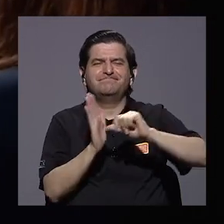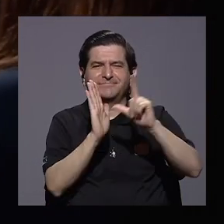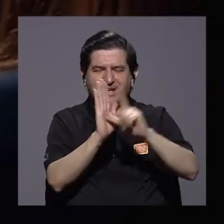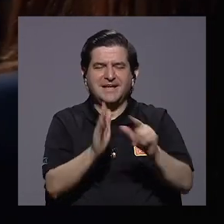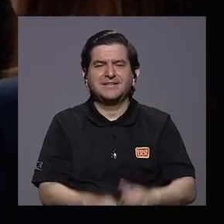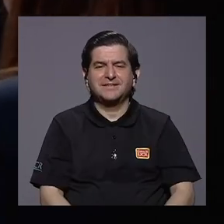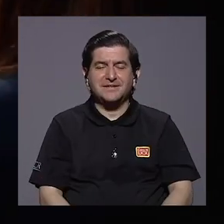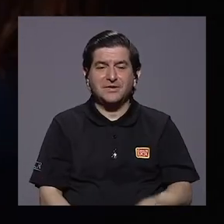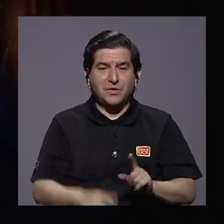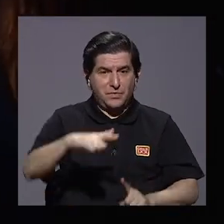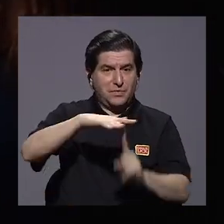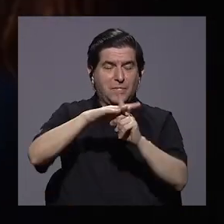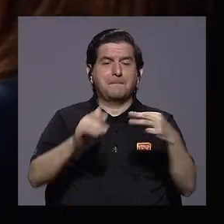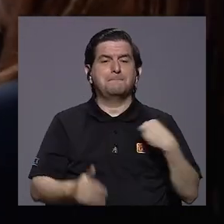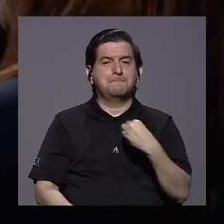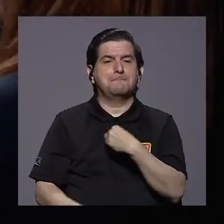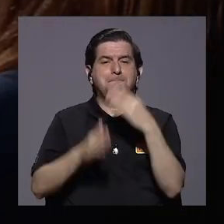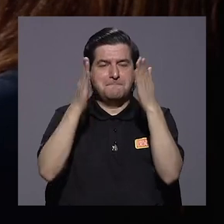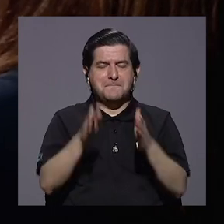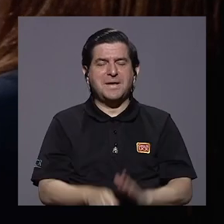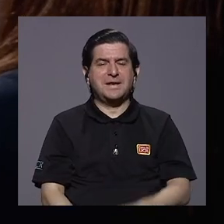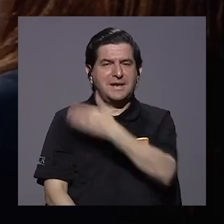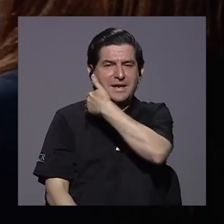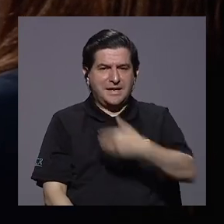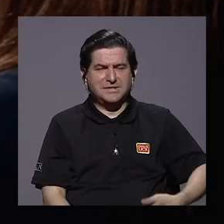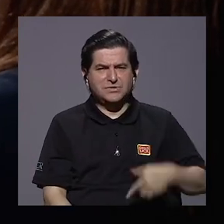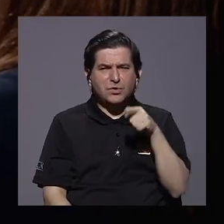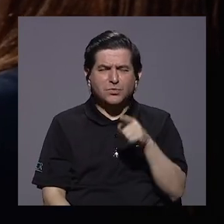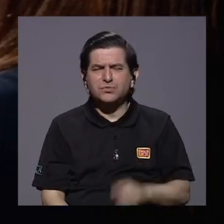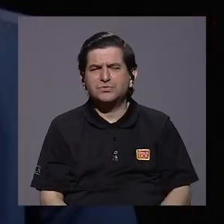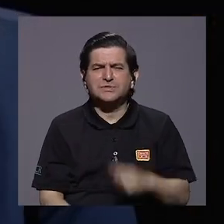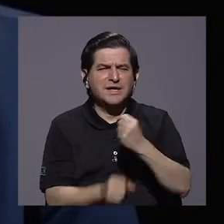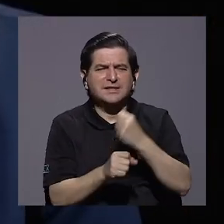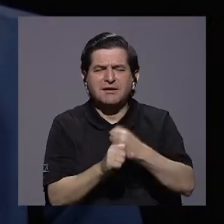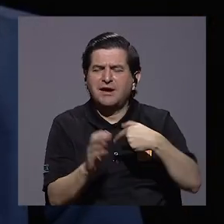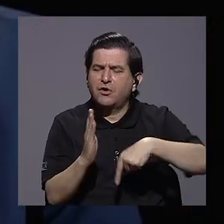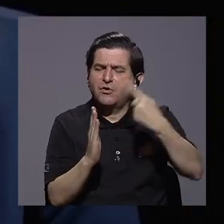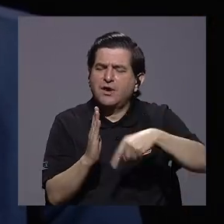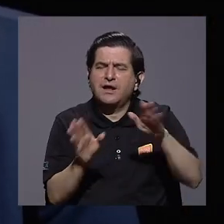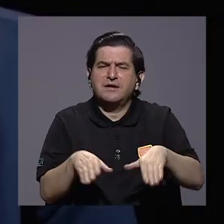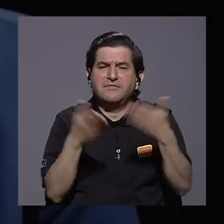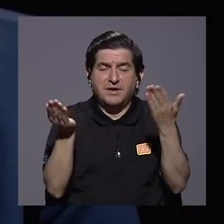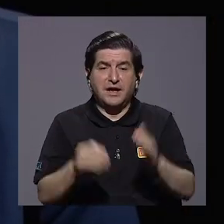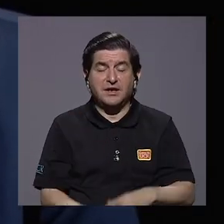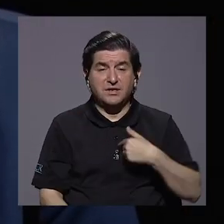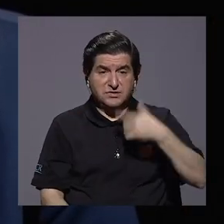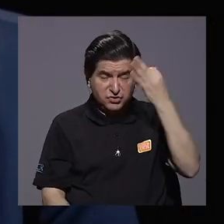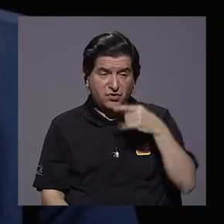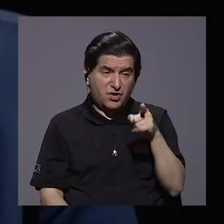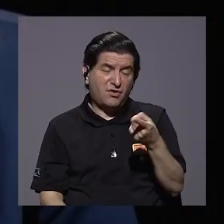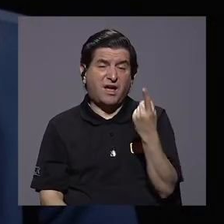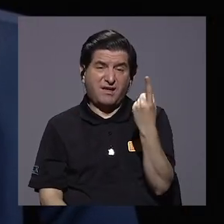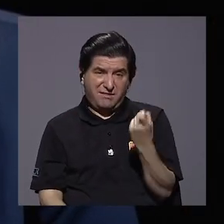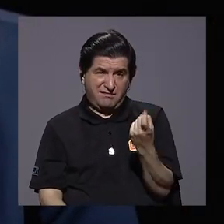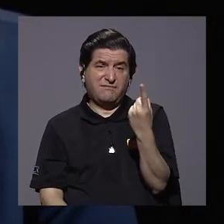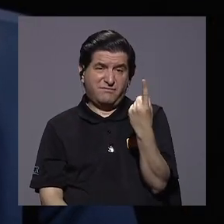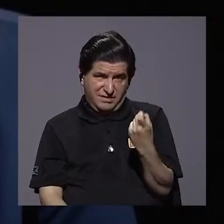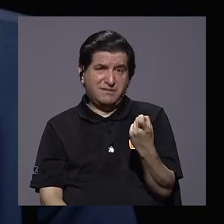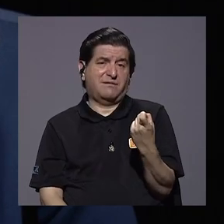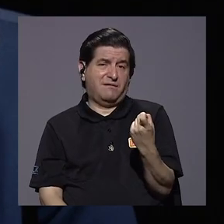de la presencia. ¿Cómo catalogaría usted, usted que está en directa, cómo catalogaría esa labor? Creo que me queda debiendo. Realmente